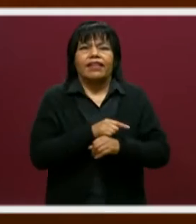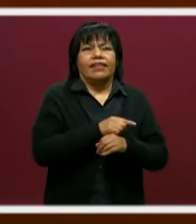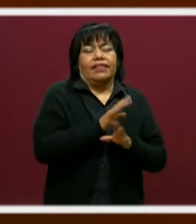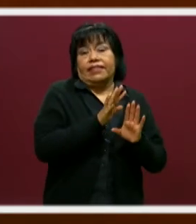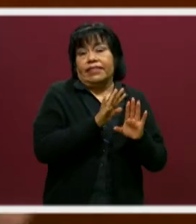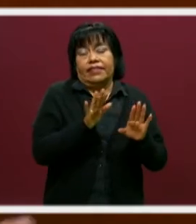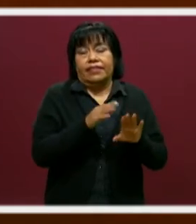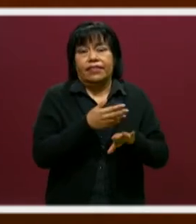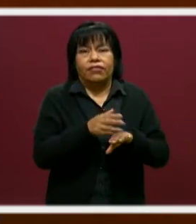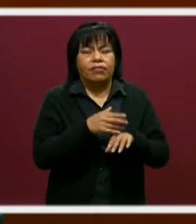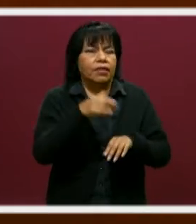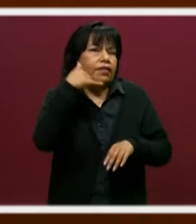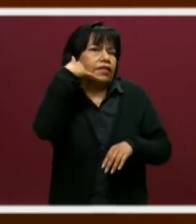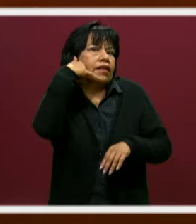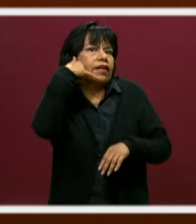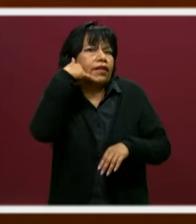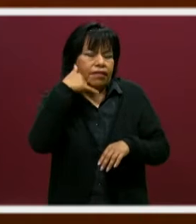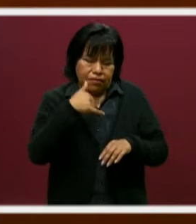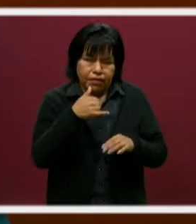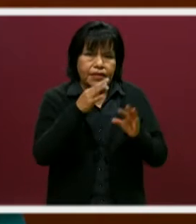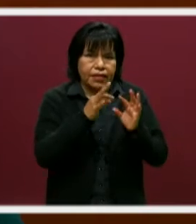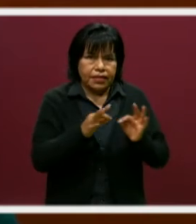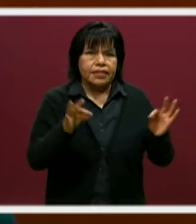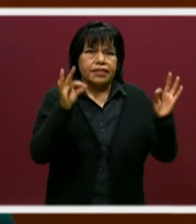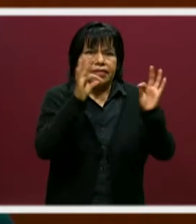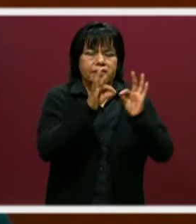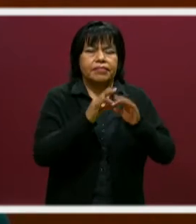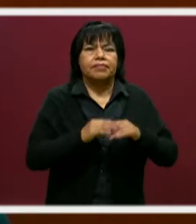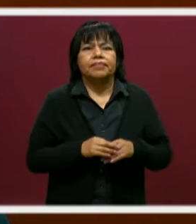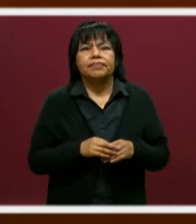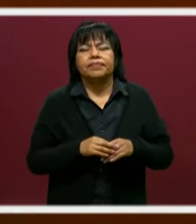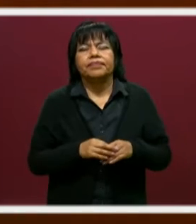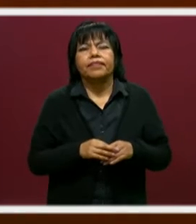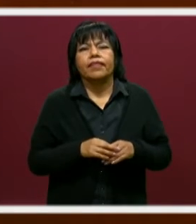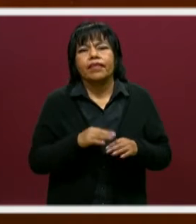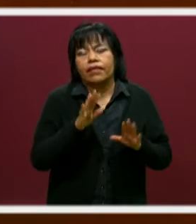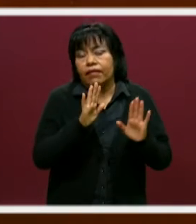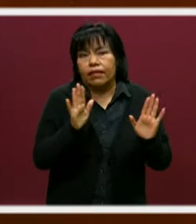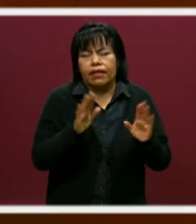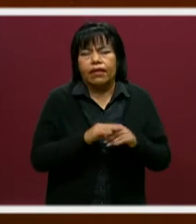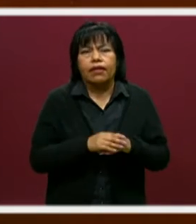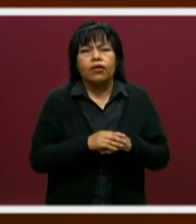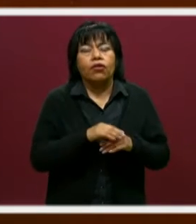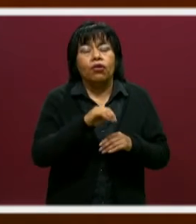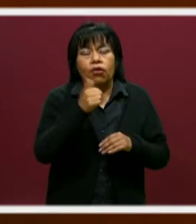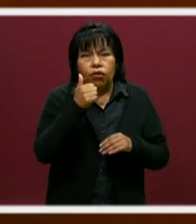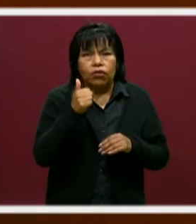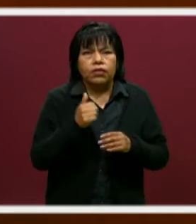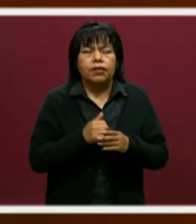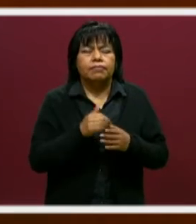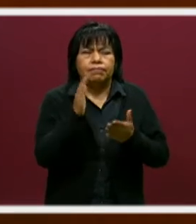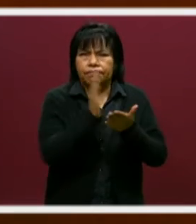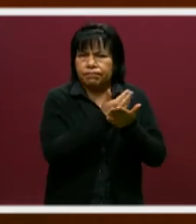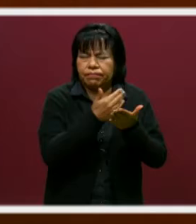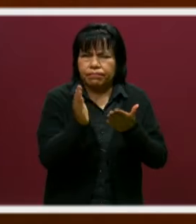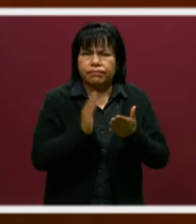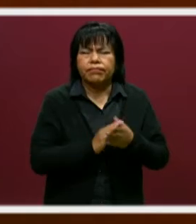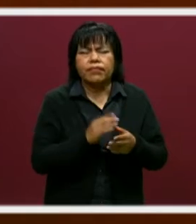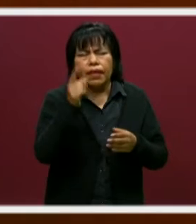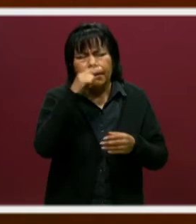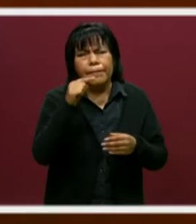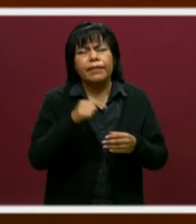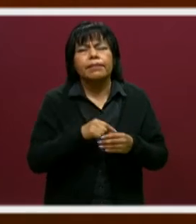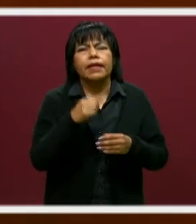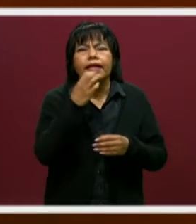que es el número que nos proporcione. Número, bueno, pues la siguiente parte son los requisitos también para presentar el